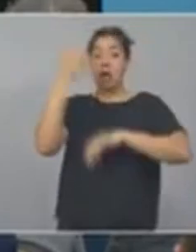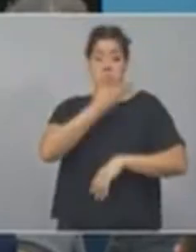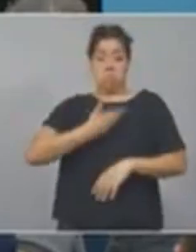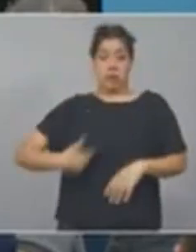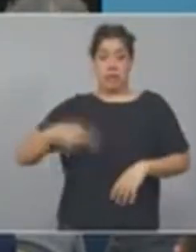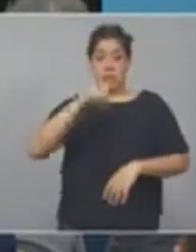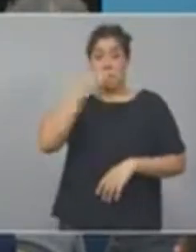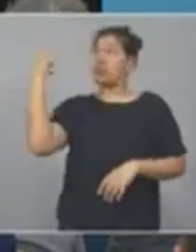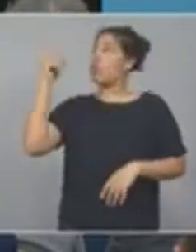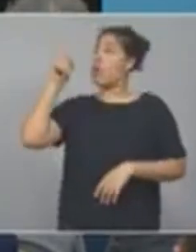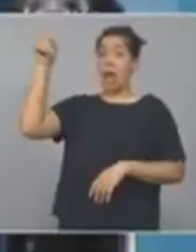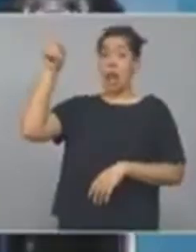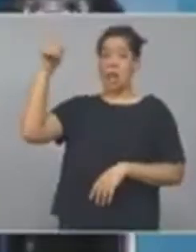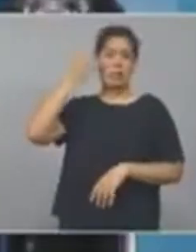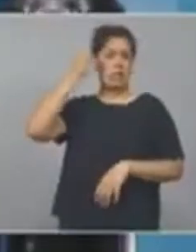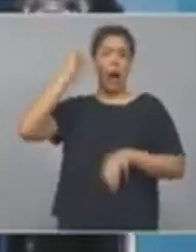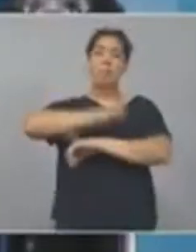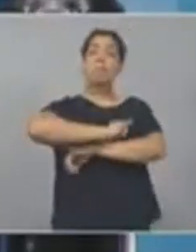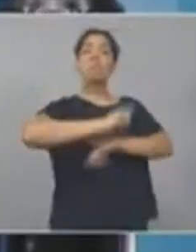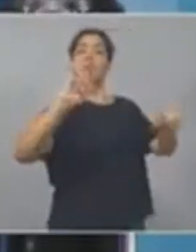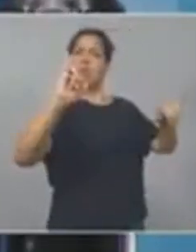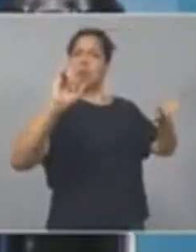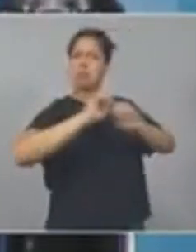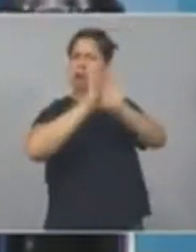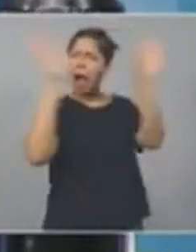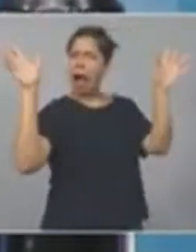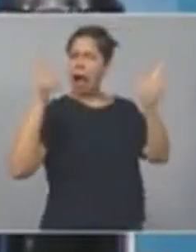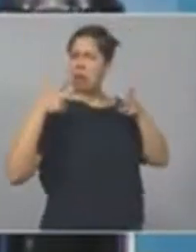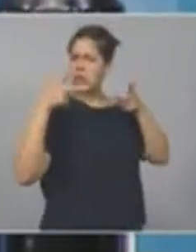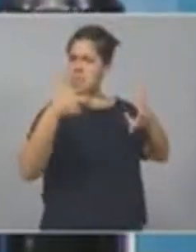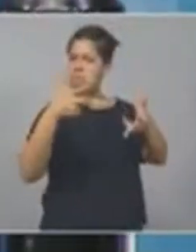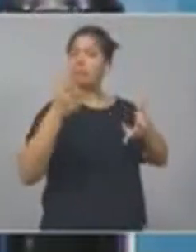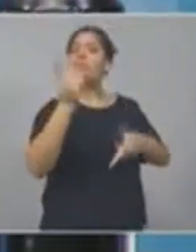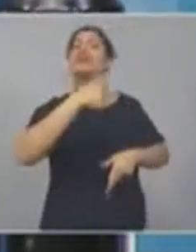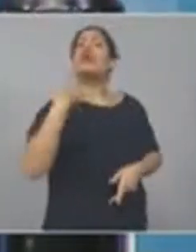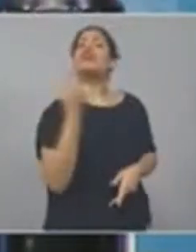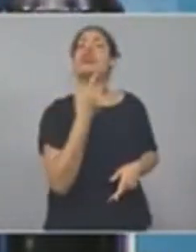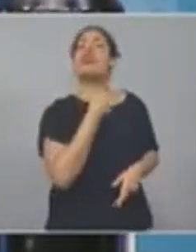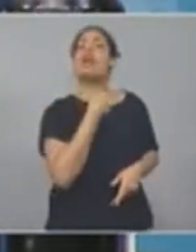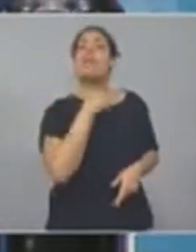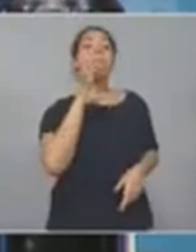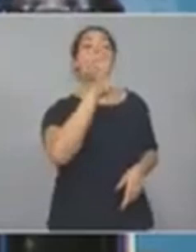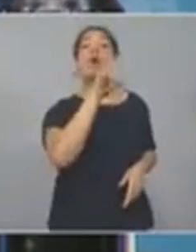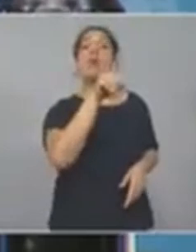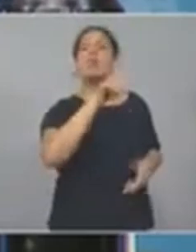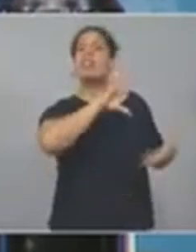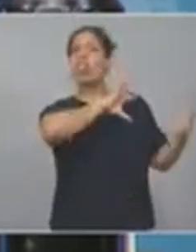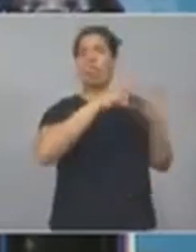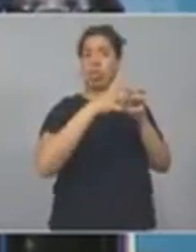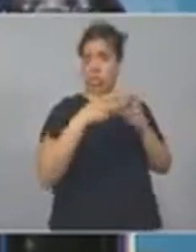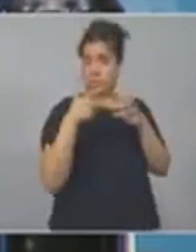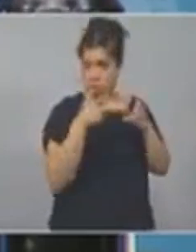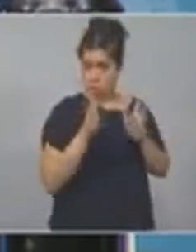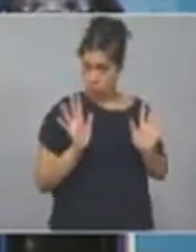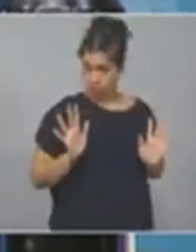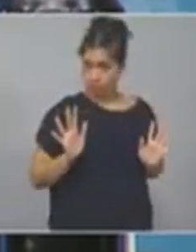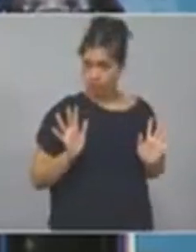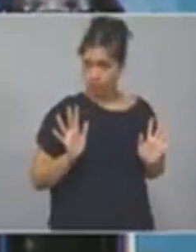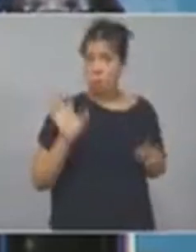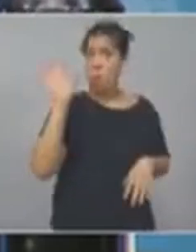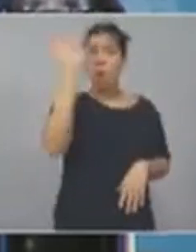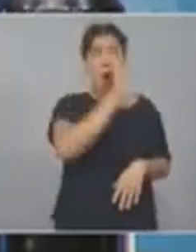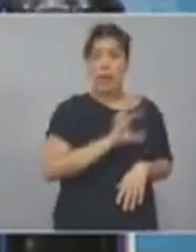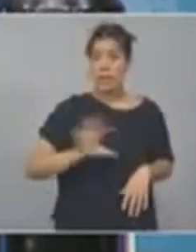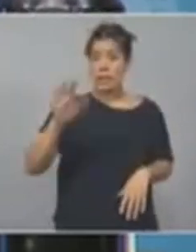fundir a las provincias. Dijo que iban a fundir, a asfixiar a las provincias argentinas, a